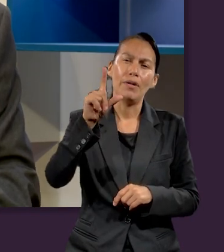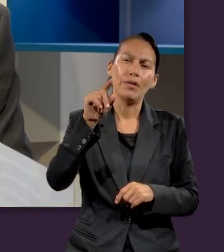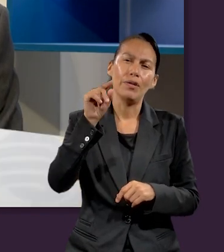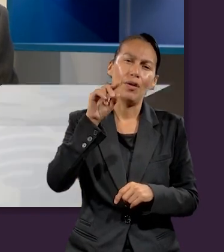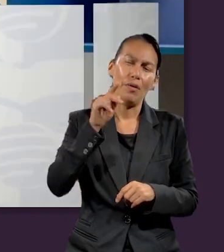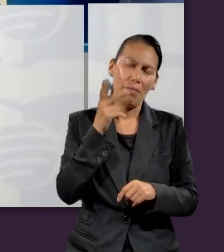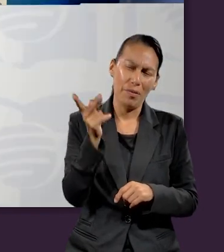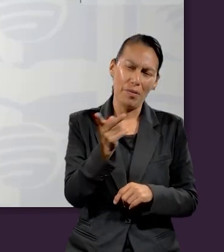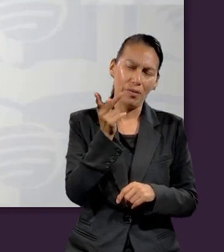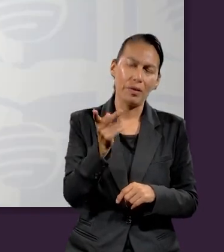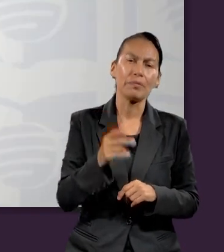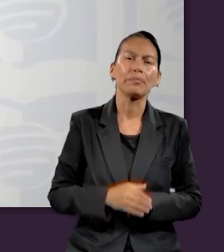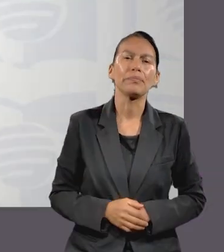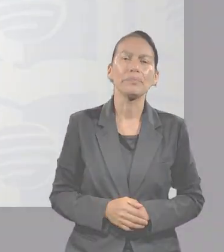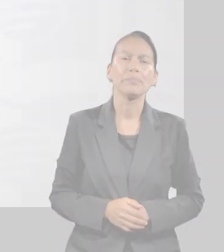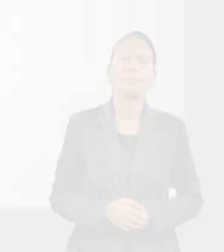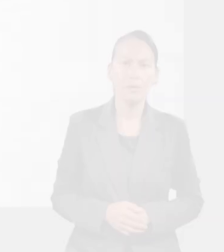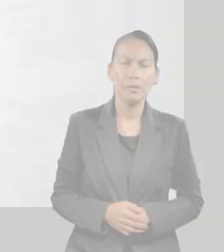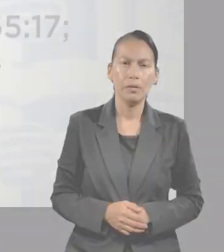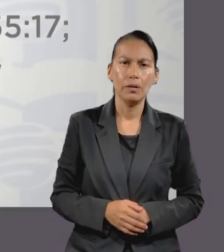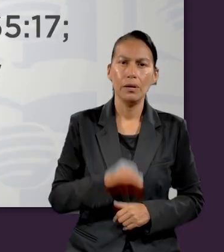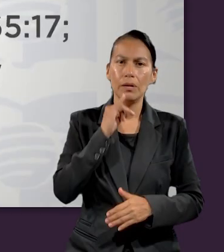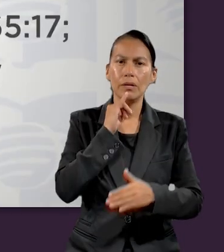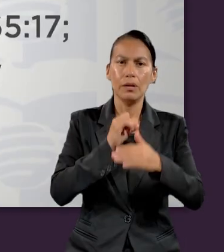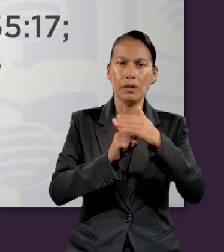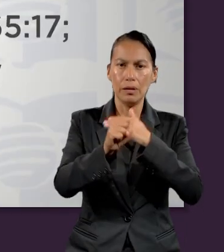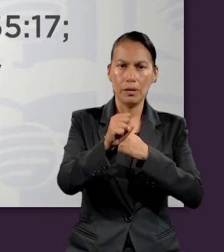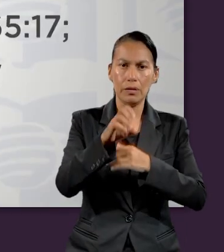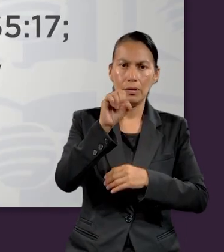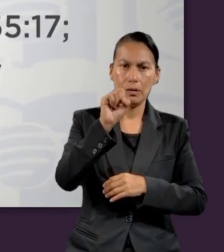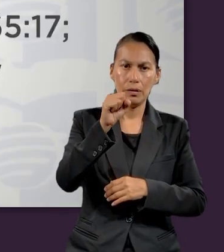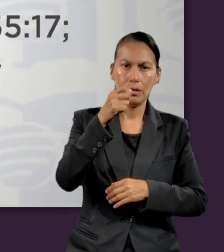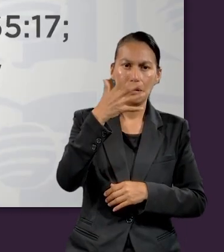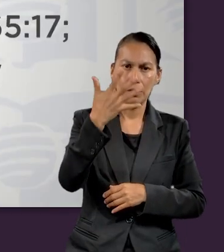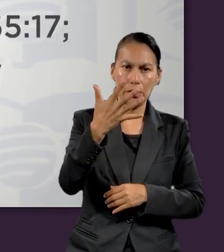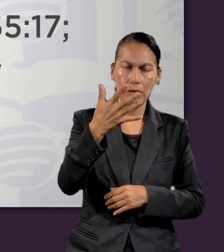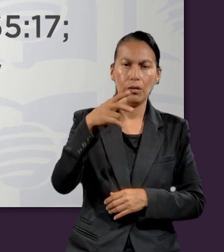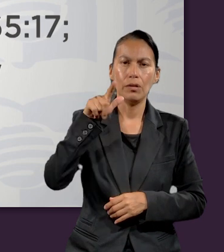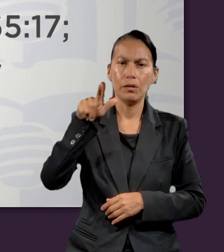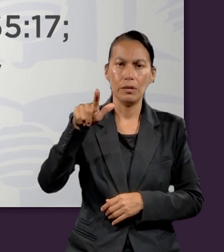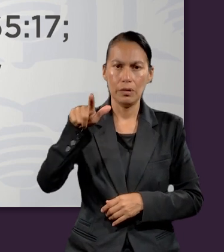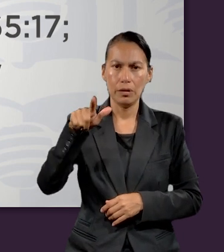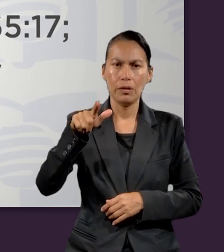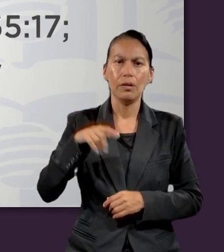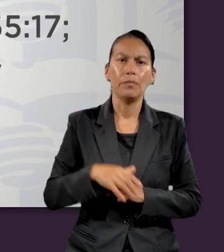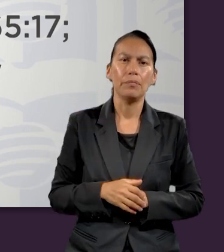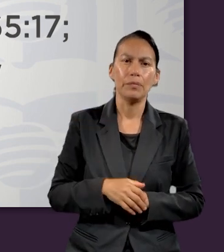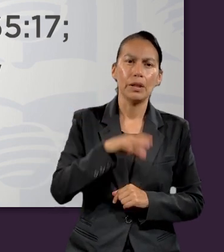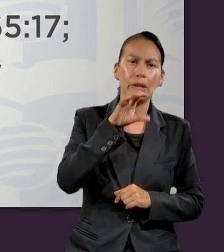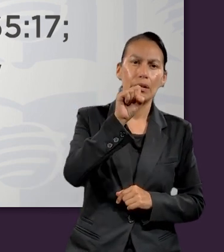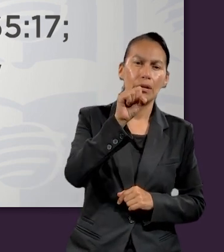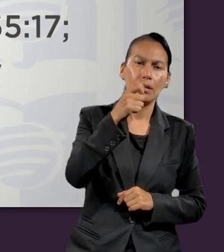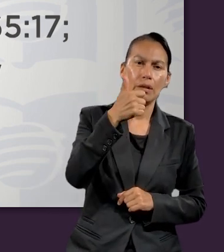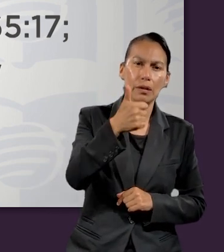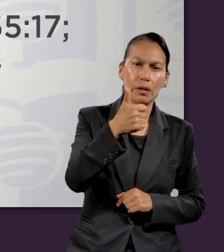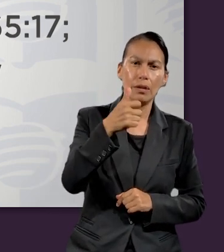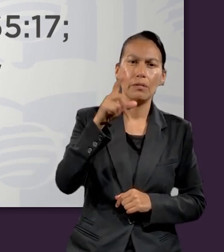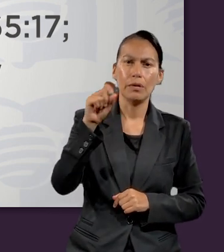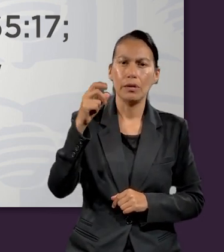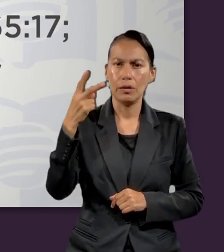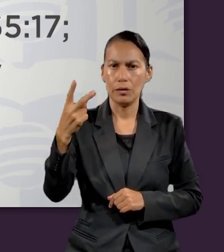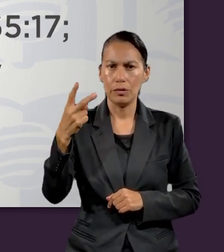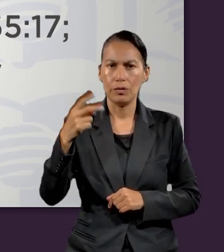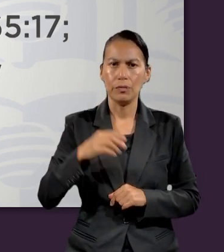nuestros expertos. La pregunta es lo siguiente, ¿En qué sentido el hecho de